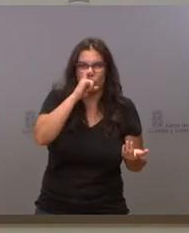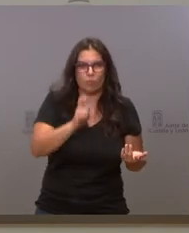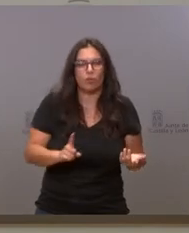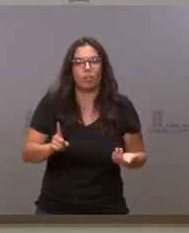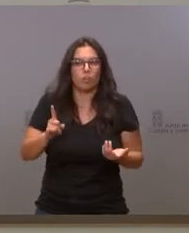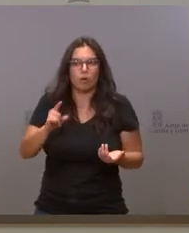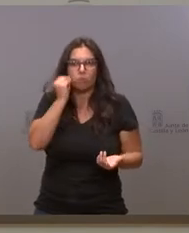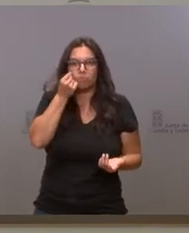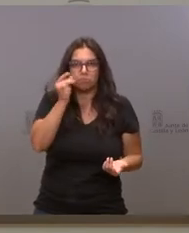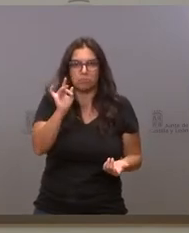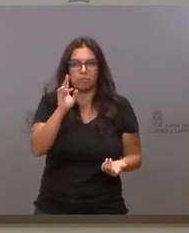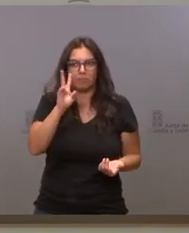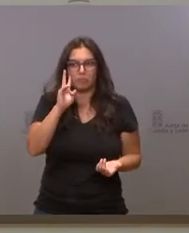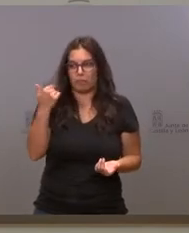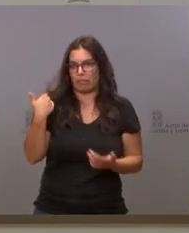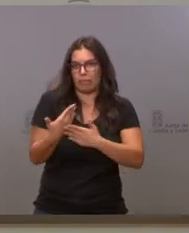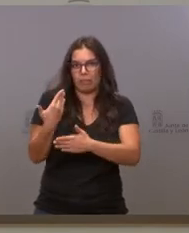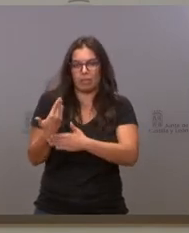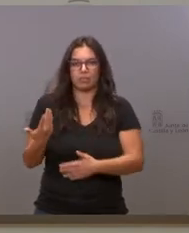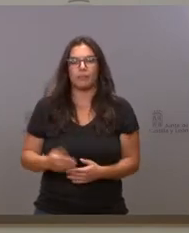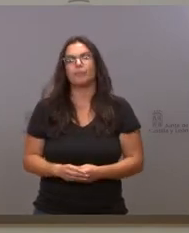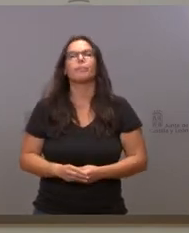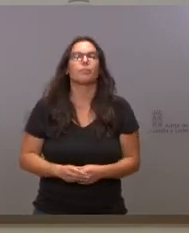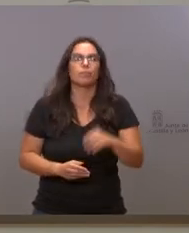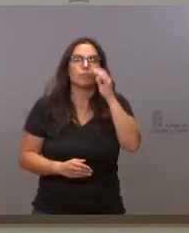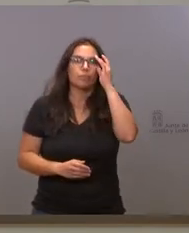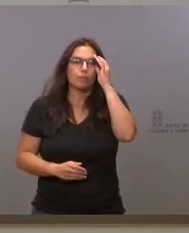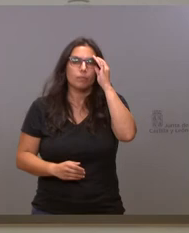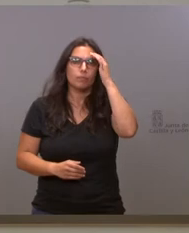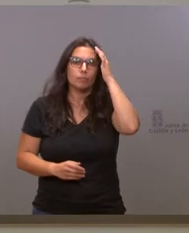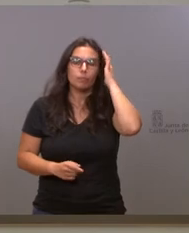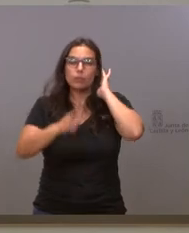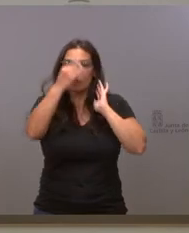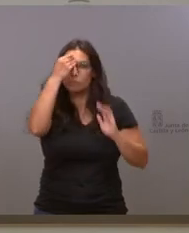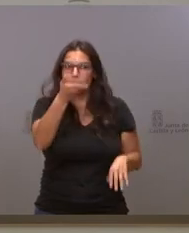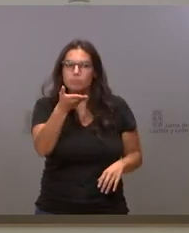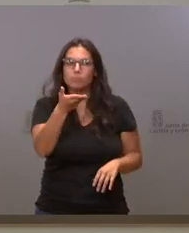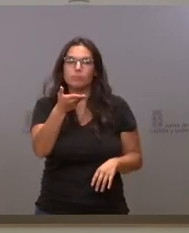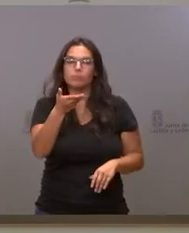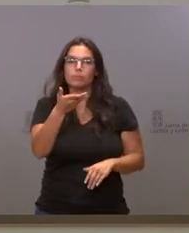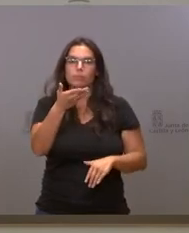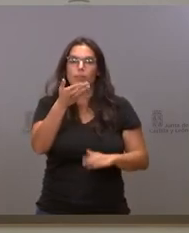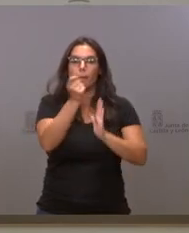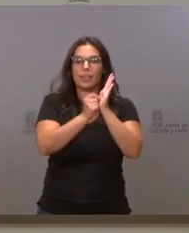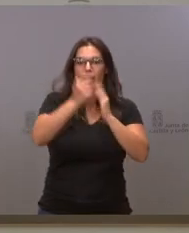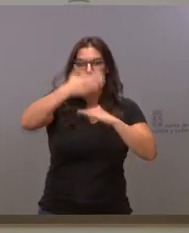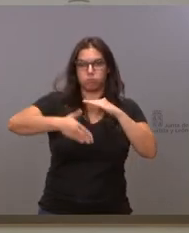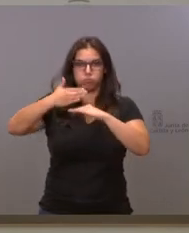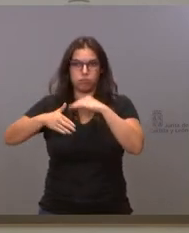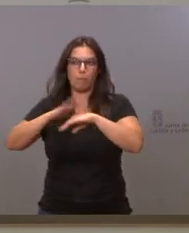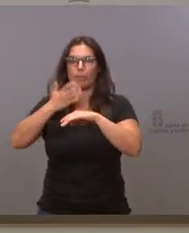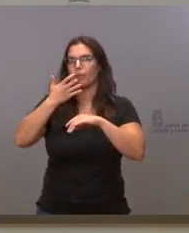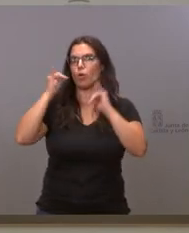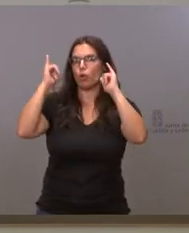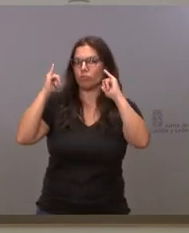pero esto se ha publicado estos días. ¿Y cómo explica que se estén relajando las restricciones en el ocio nocturno, por